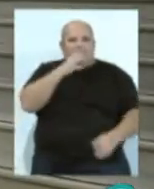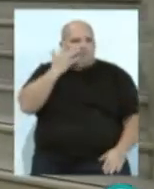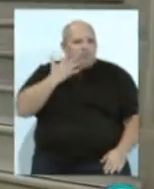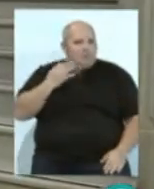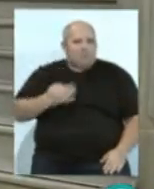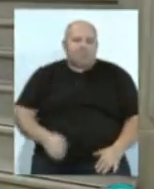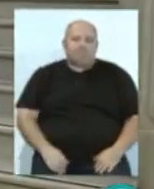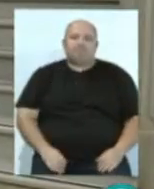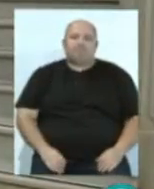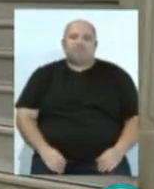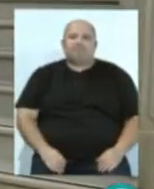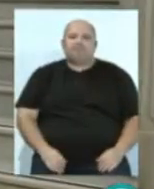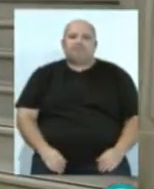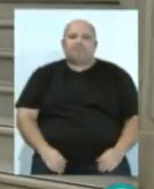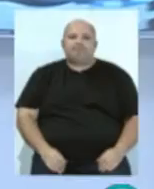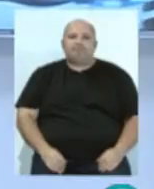pública.